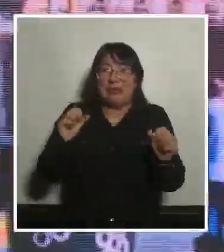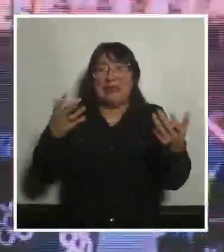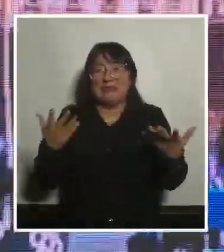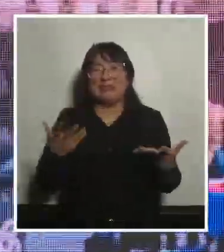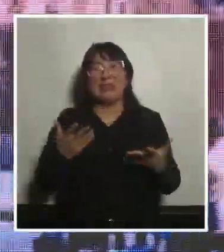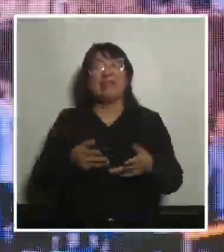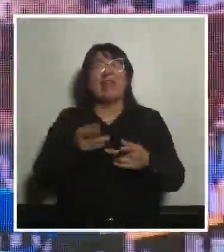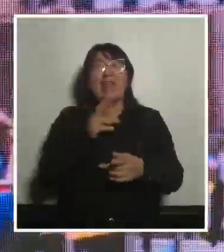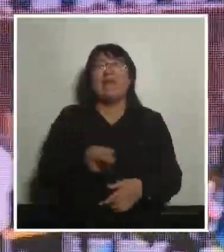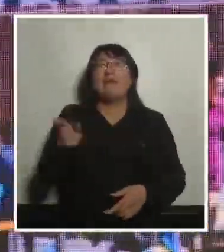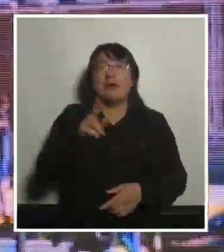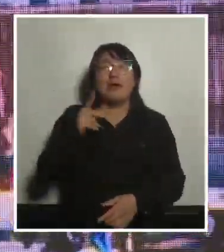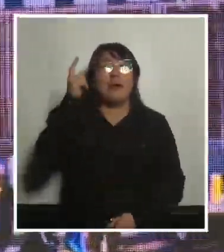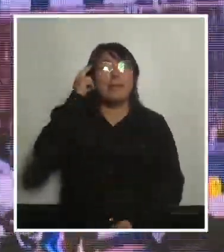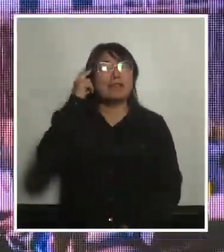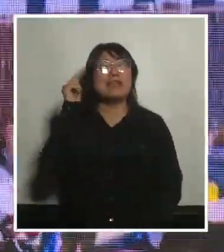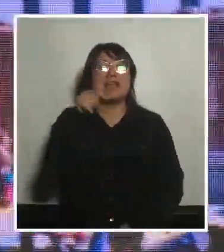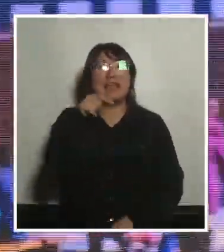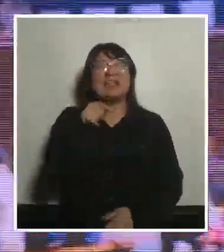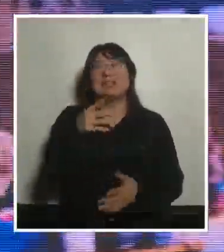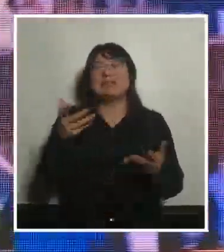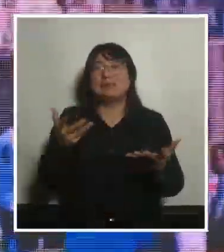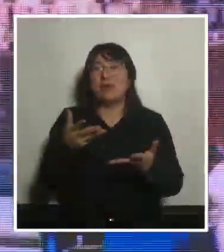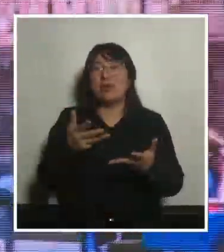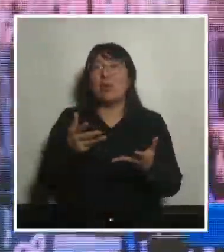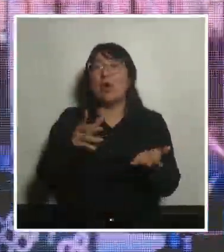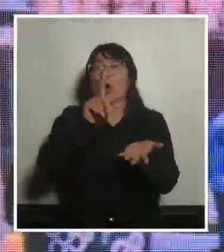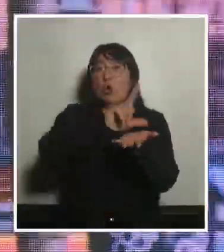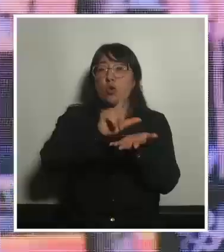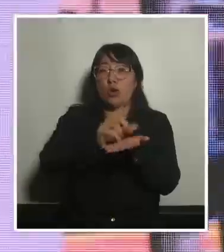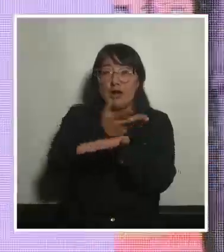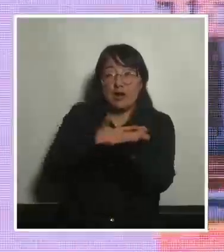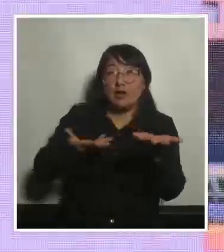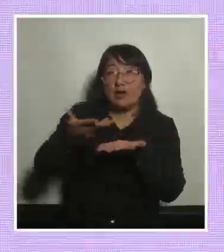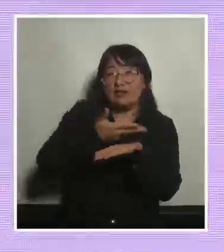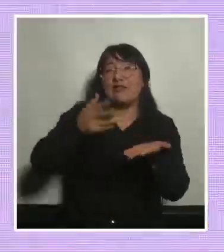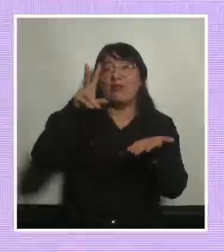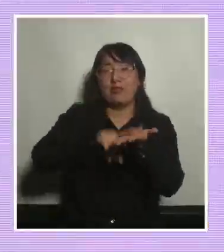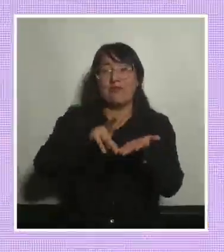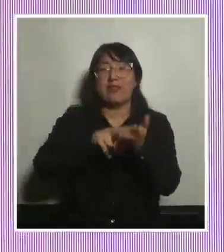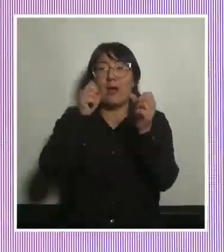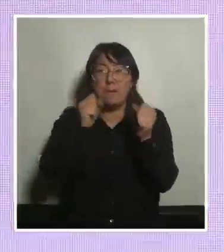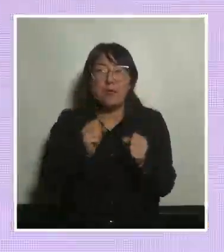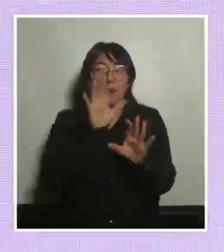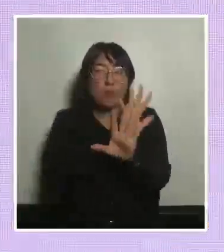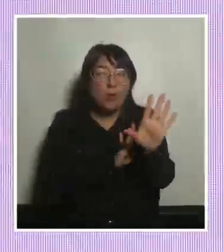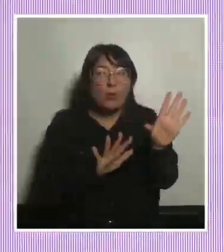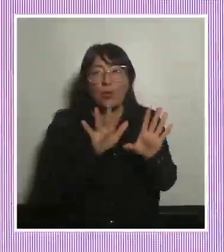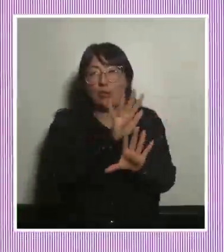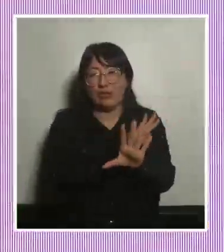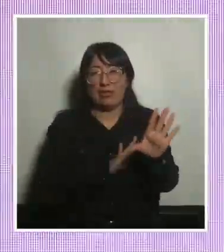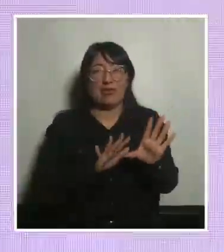pensar desde esta perspectiva o espacios colectivos que realmente podemos cuidar unos